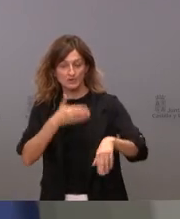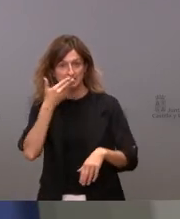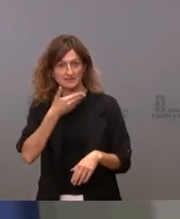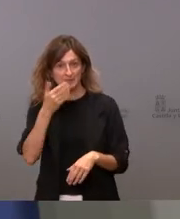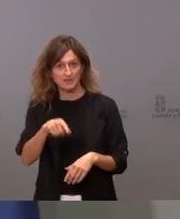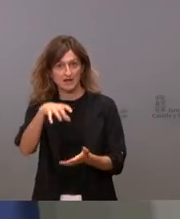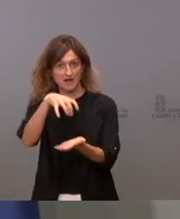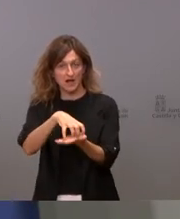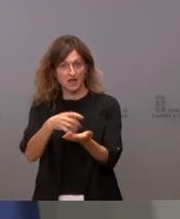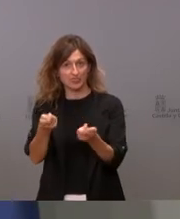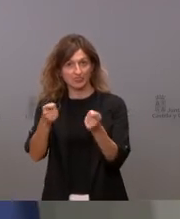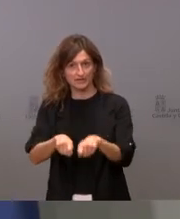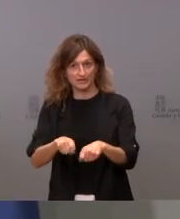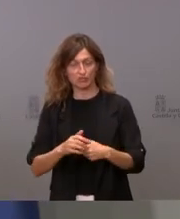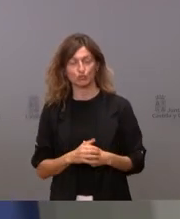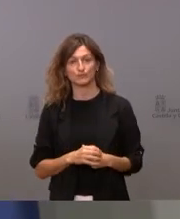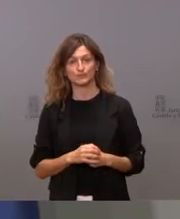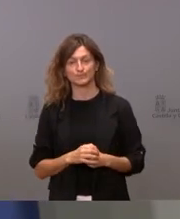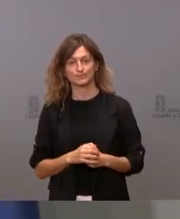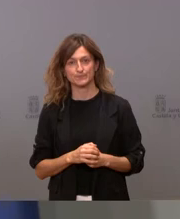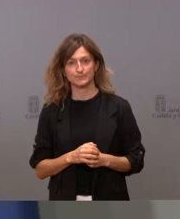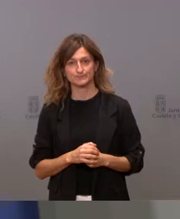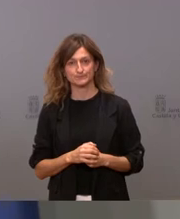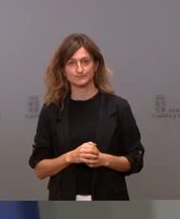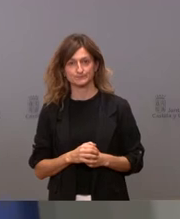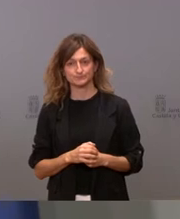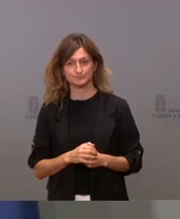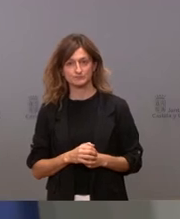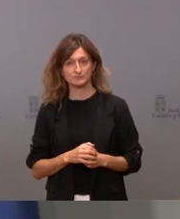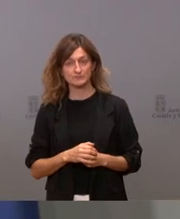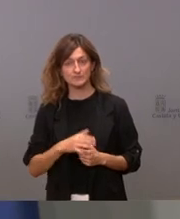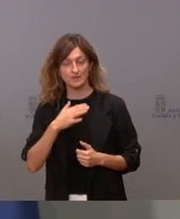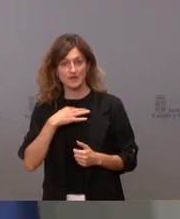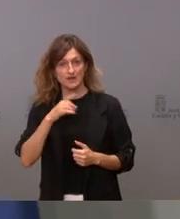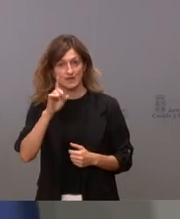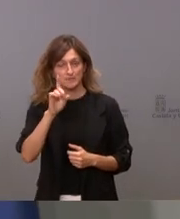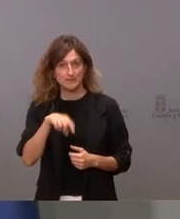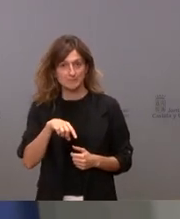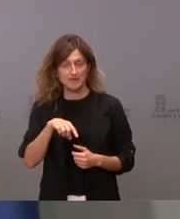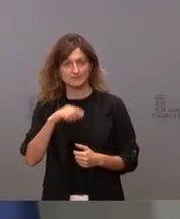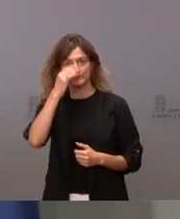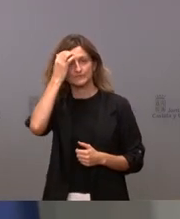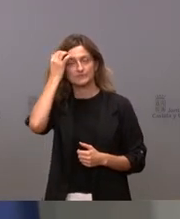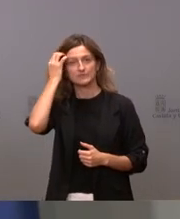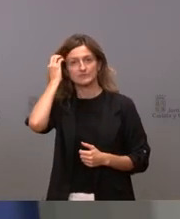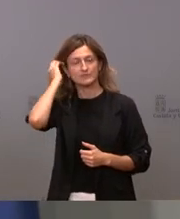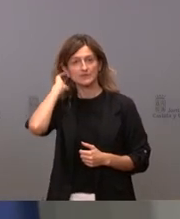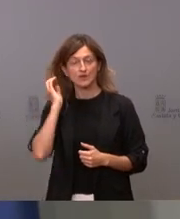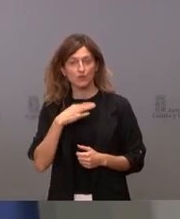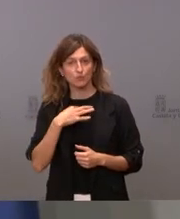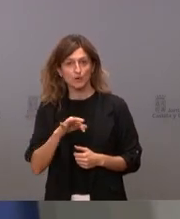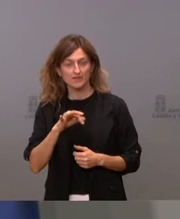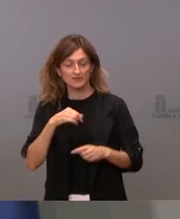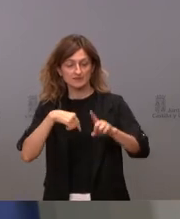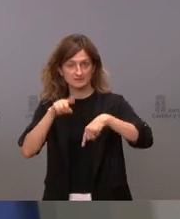que ha cerrado y que aún es más viable y luego que la posibilidad del